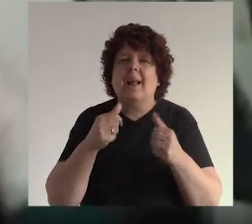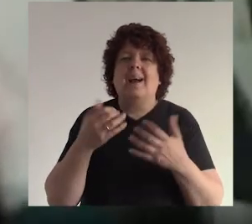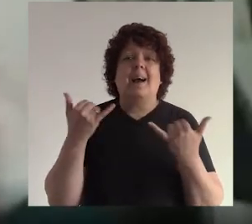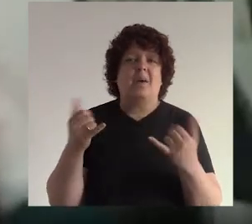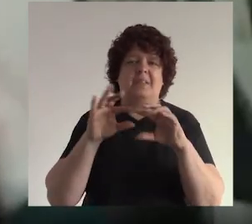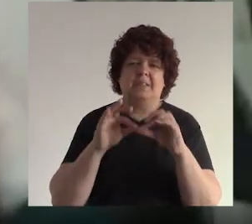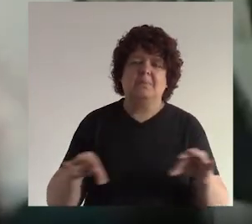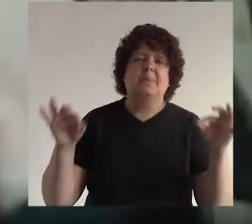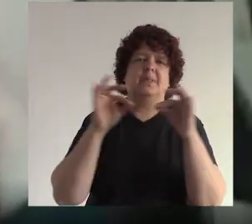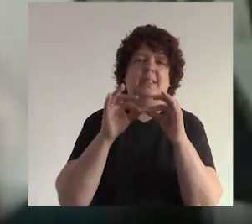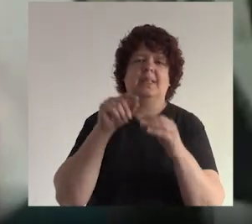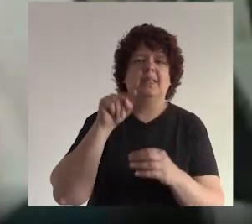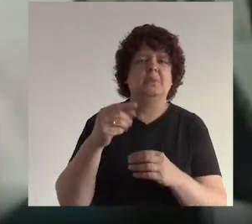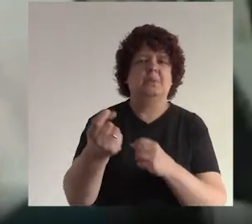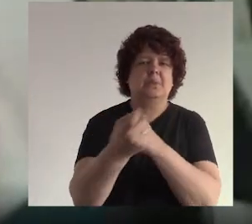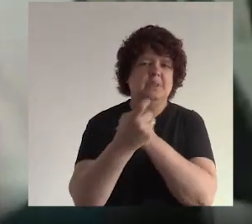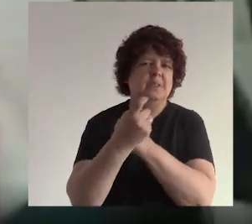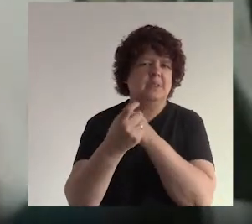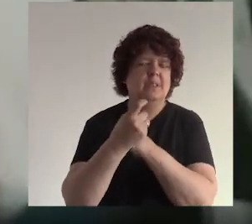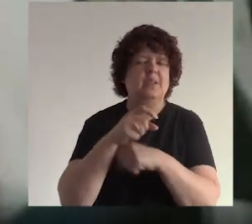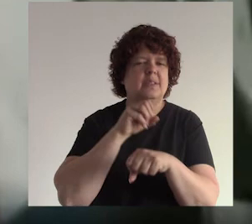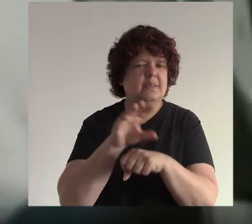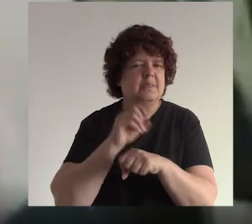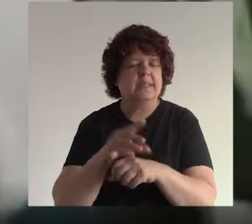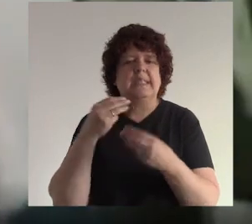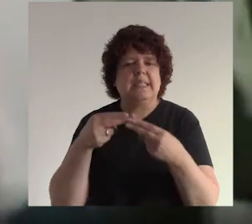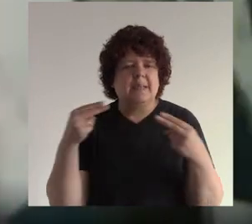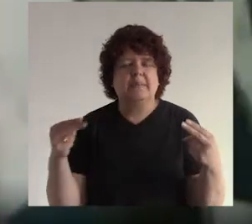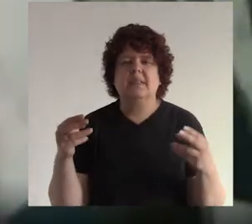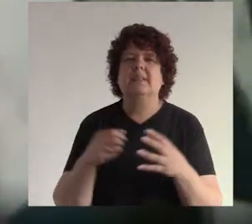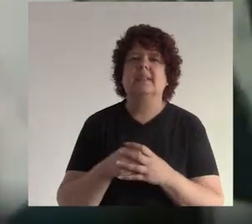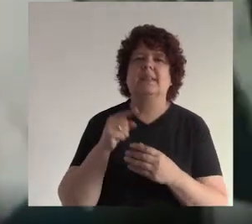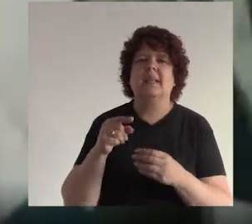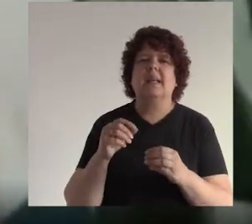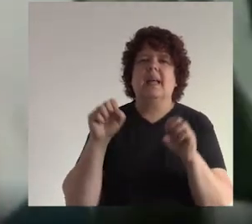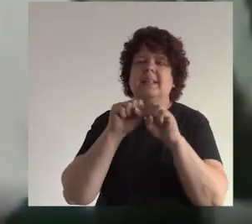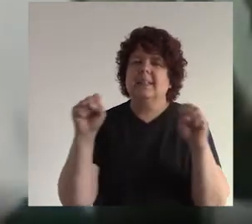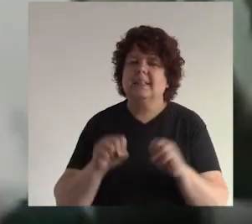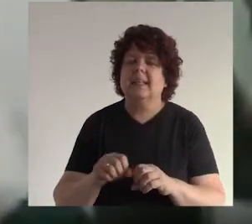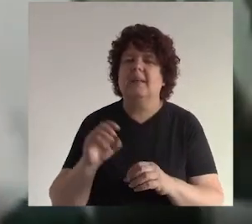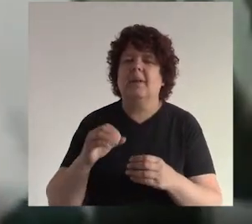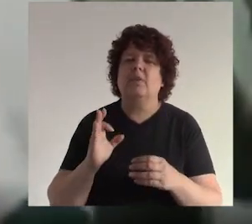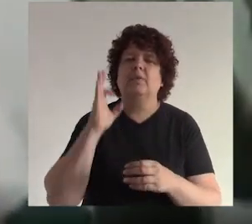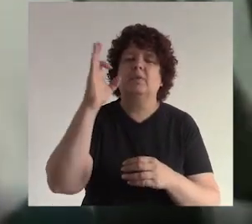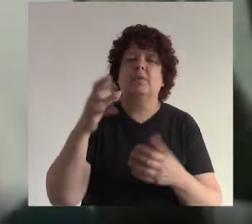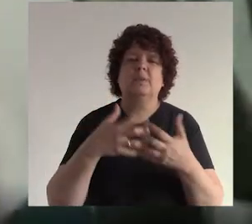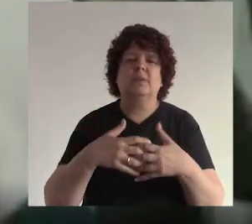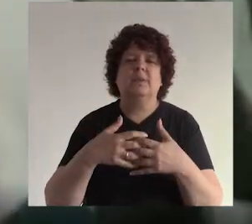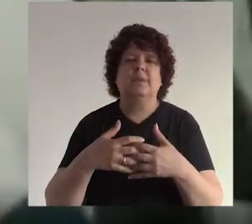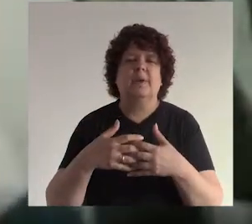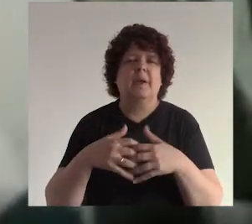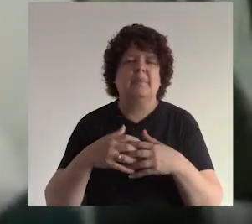importante que ahora tú nos has enseñado estos tips estas herramientas de estrategia para nuestros futuros